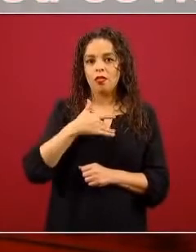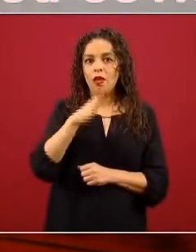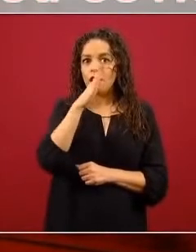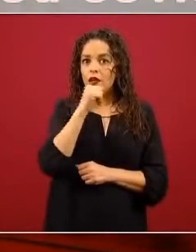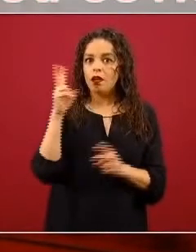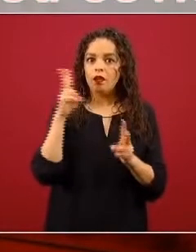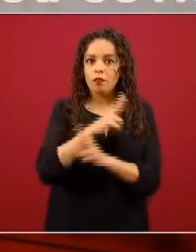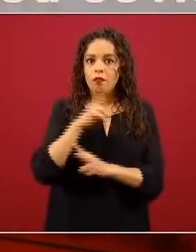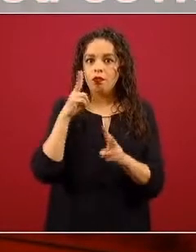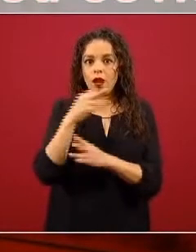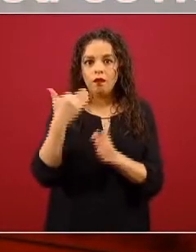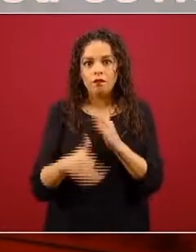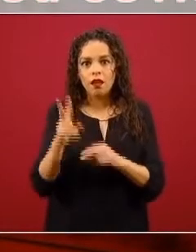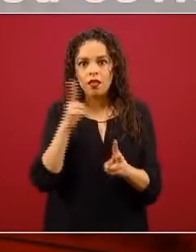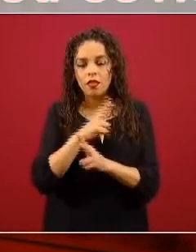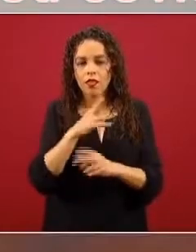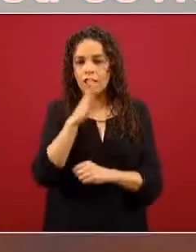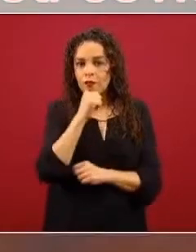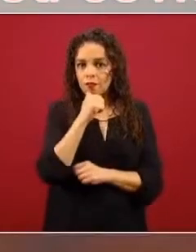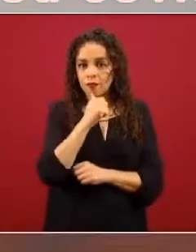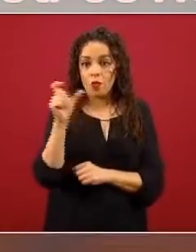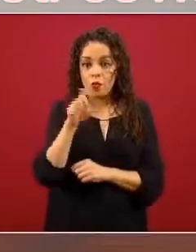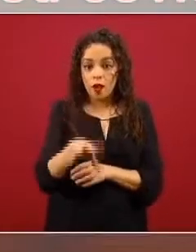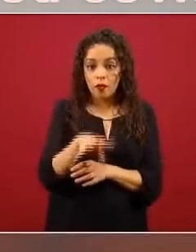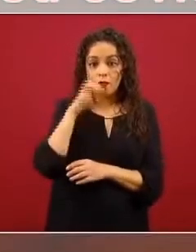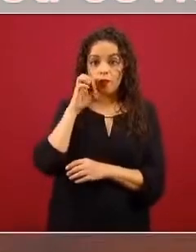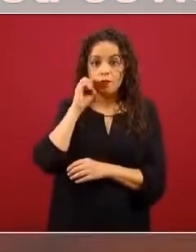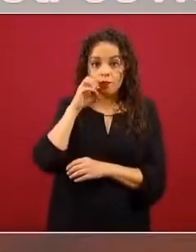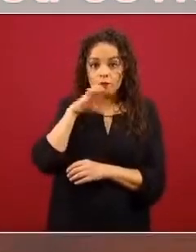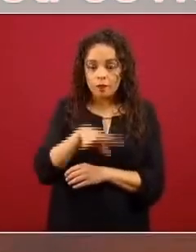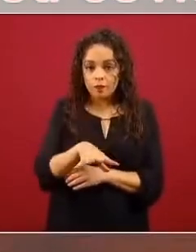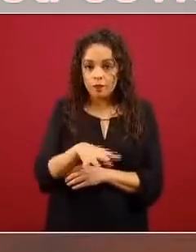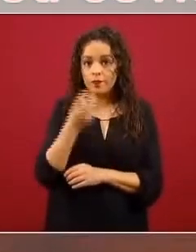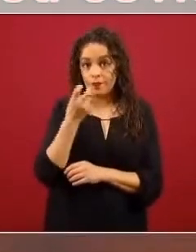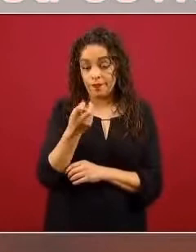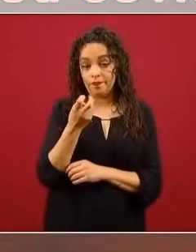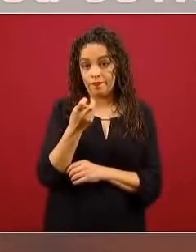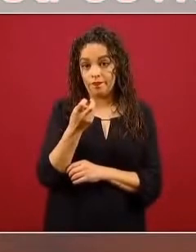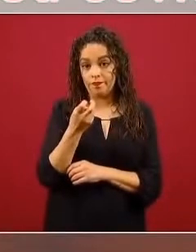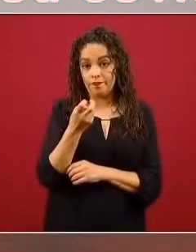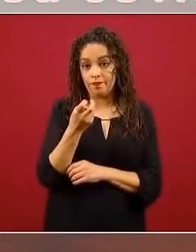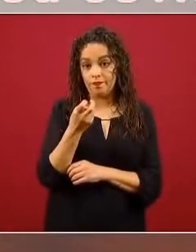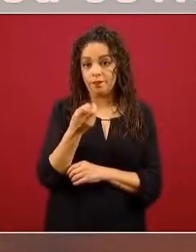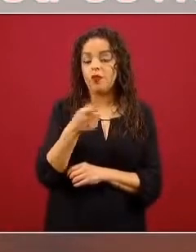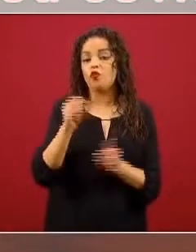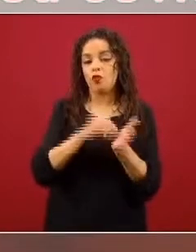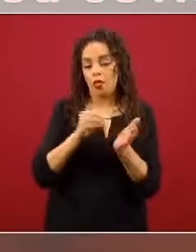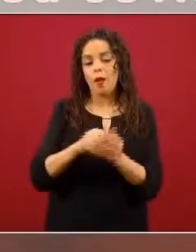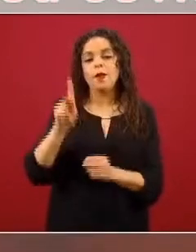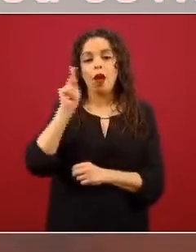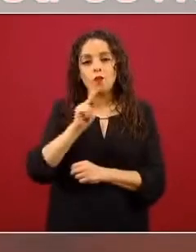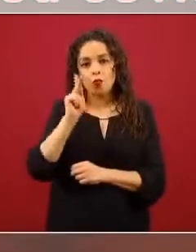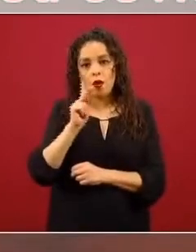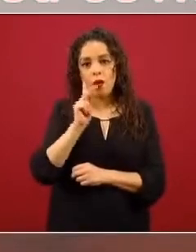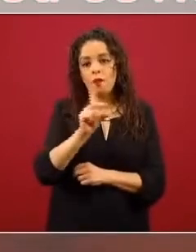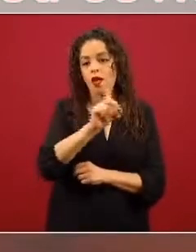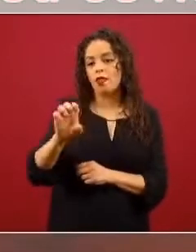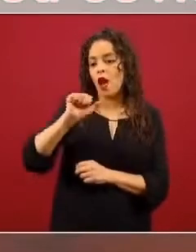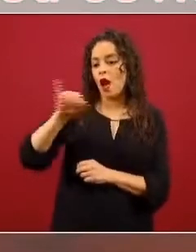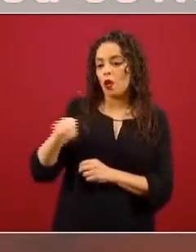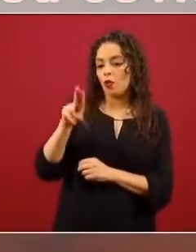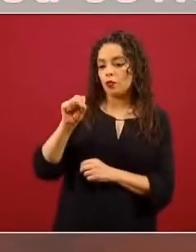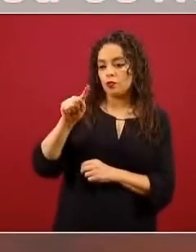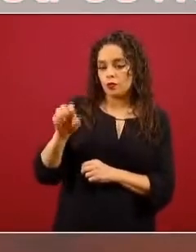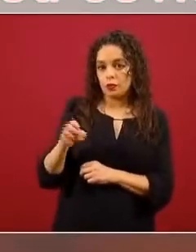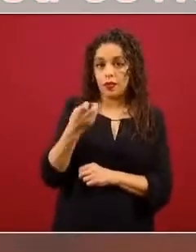van a expandir y a la hora de inhalar también se colapsan, es una de las partes de la prueba de ajuste. Entonces, realmente no tiene